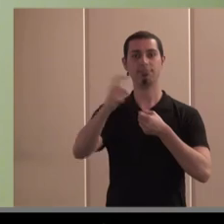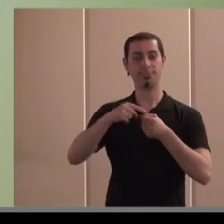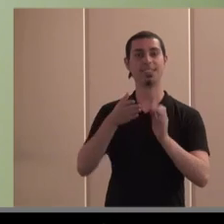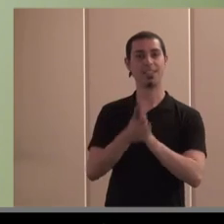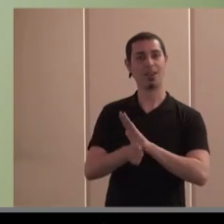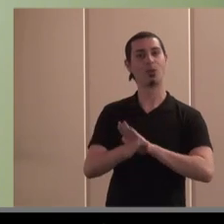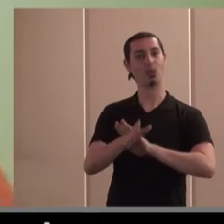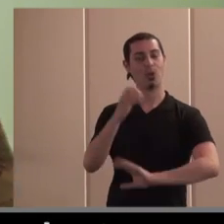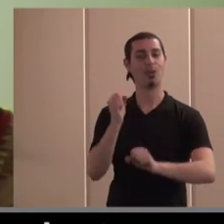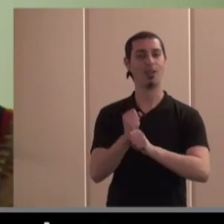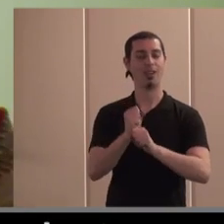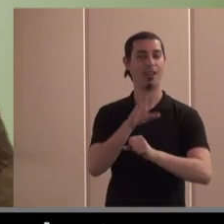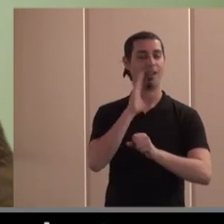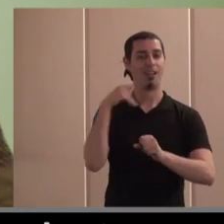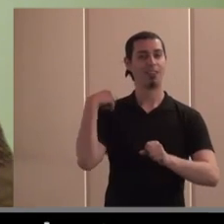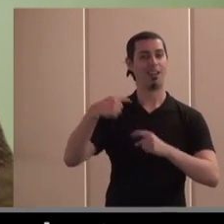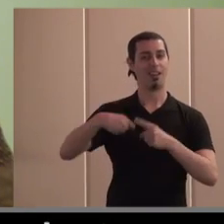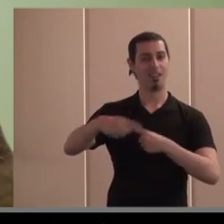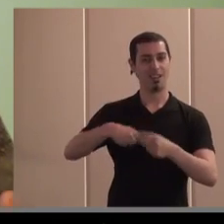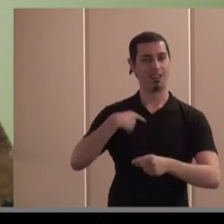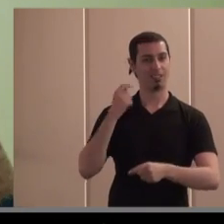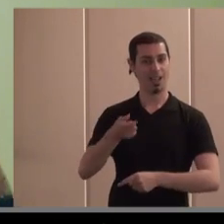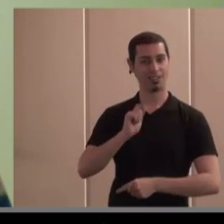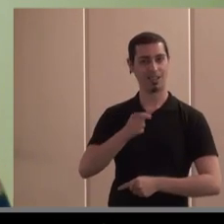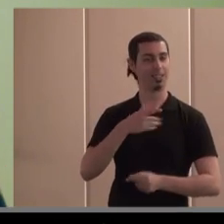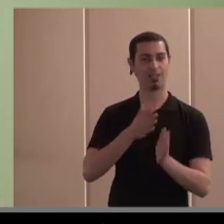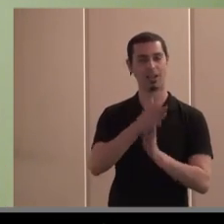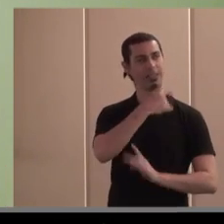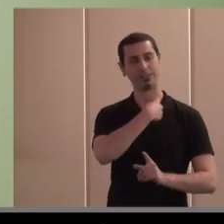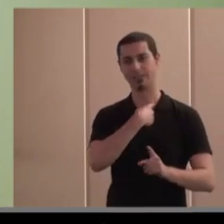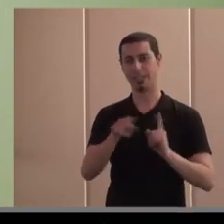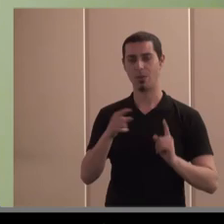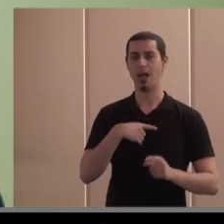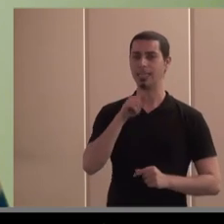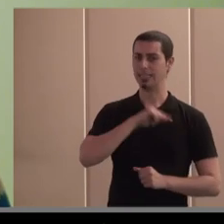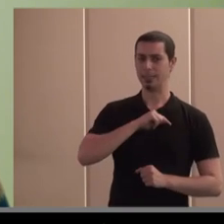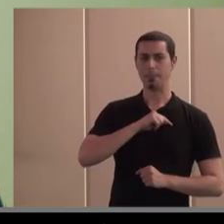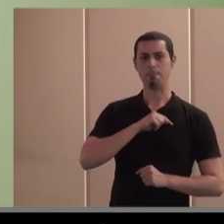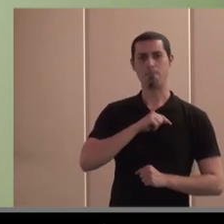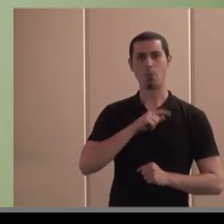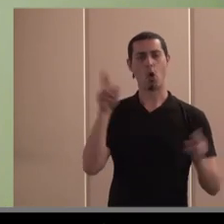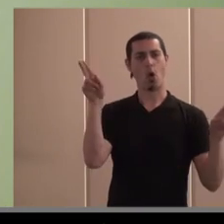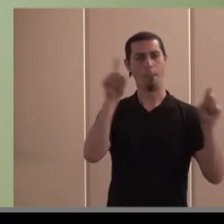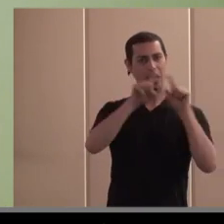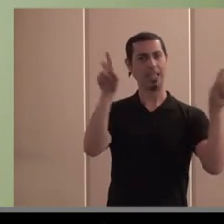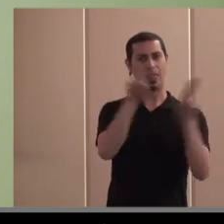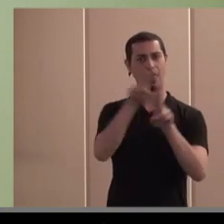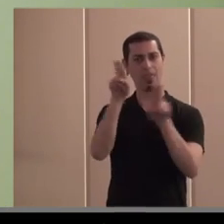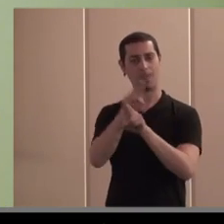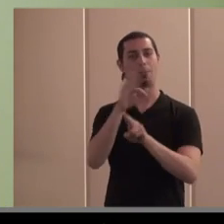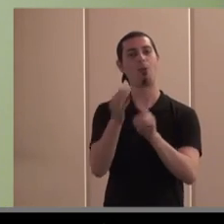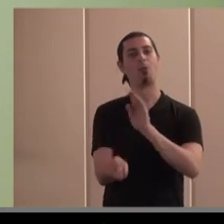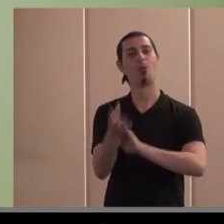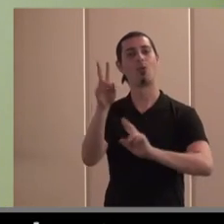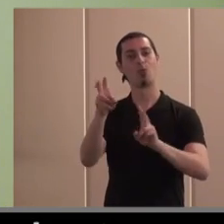más por encima de los que más tradicional frente a otras empresas también lo están pasando mal y por supuesto también cierran empresas pero también se crean nuevos